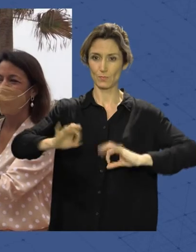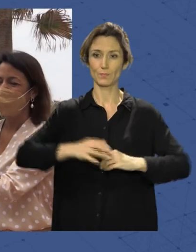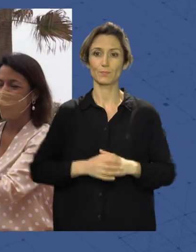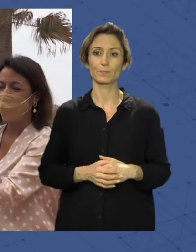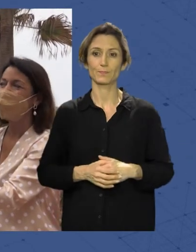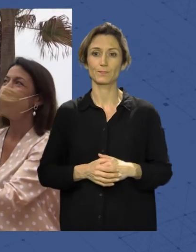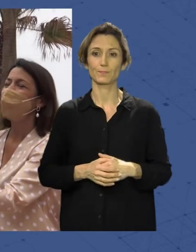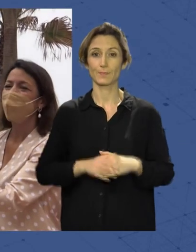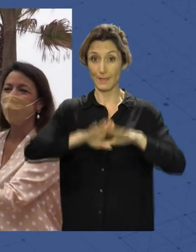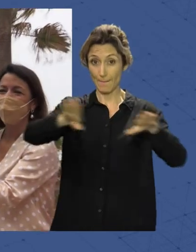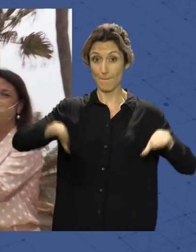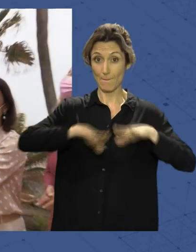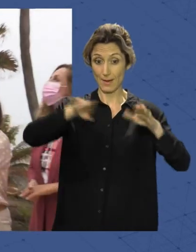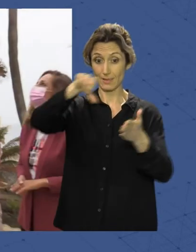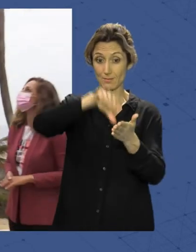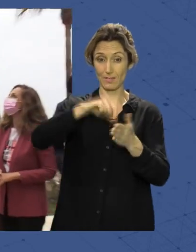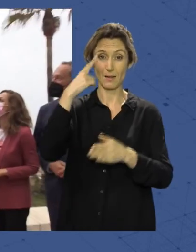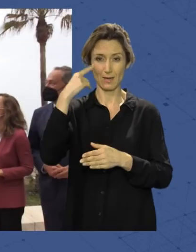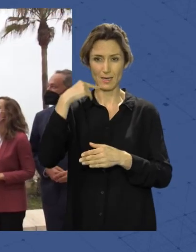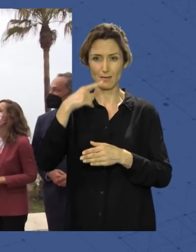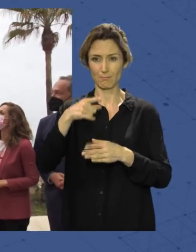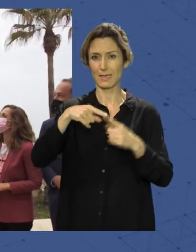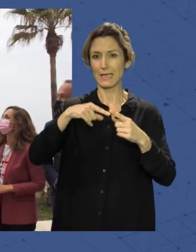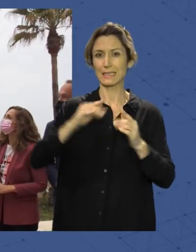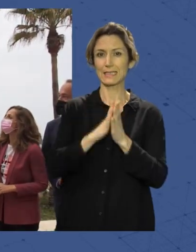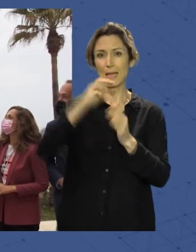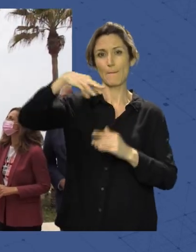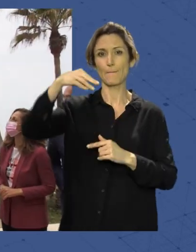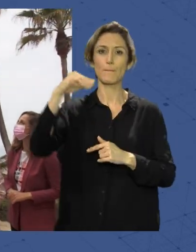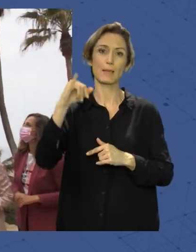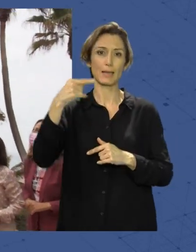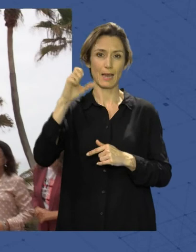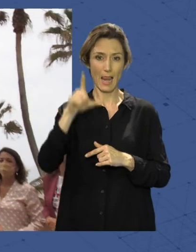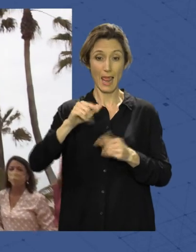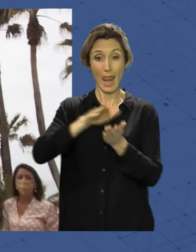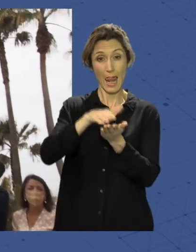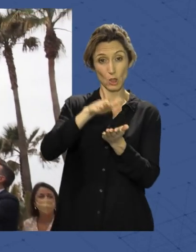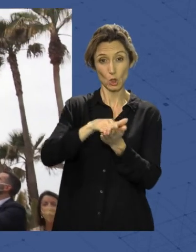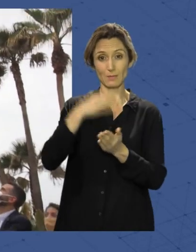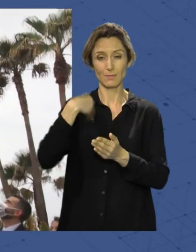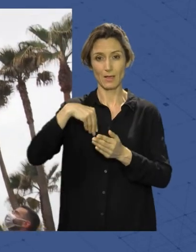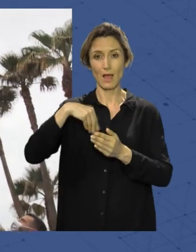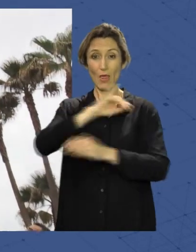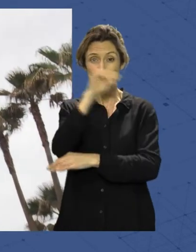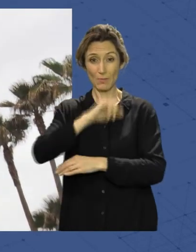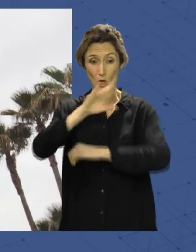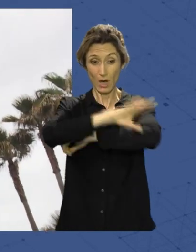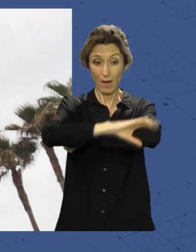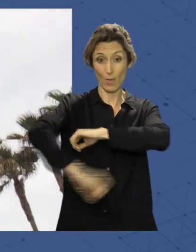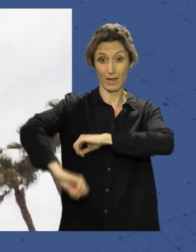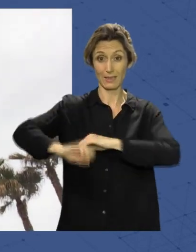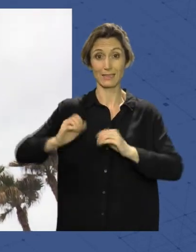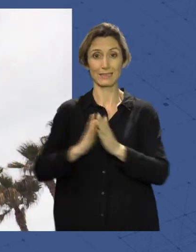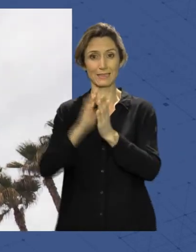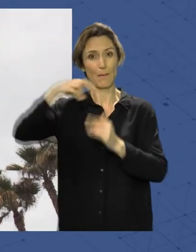Las playas urbanas de Almería Capital que comprenden San Miguel Las Conchas Tapillo y El Palmeral y la playa de San Miguel de Cabo de Gata